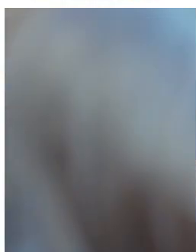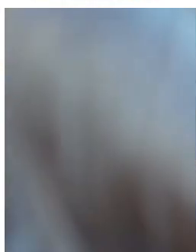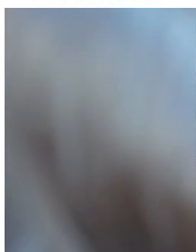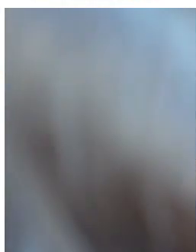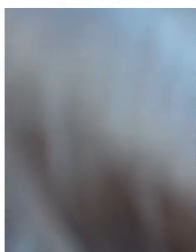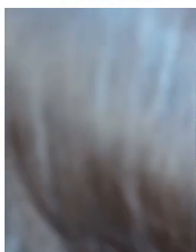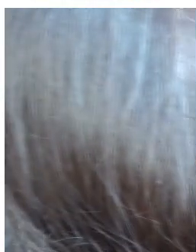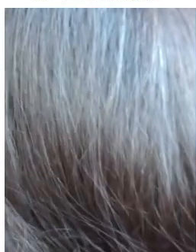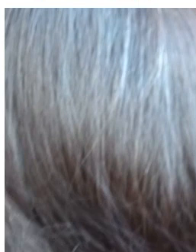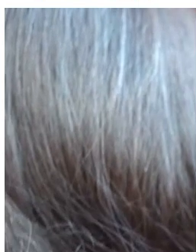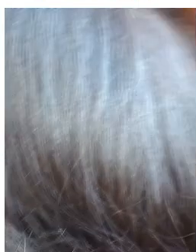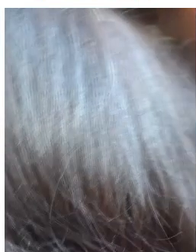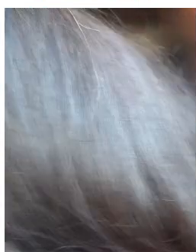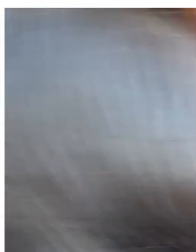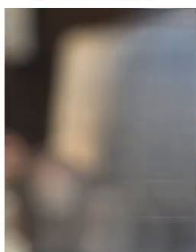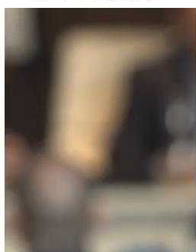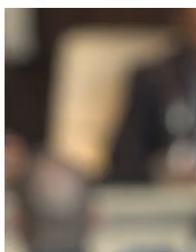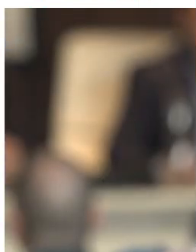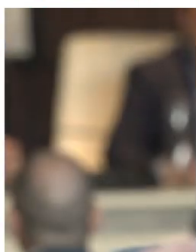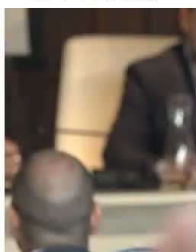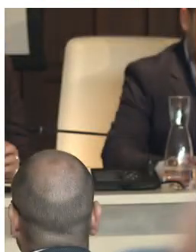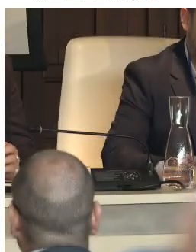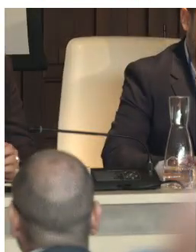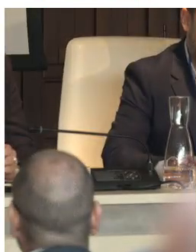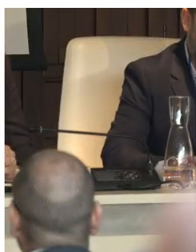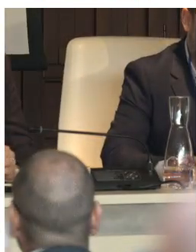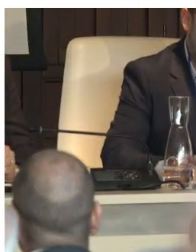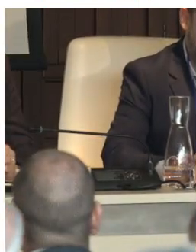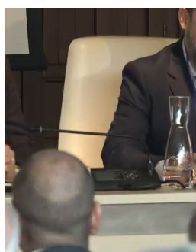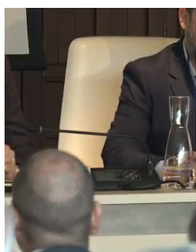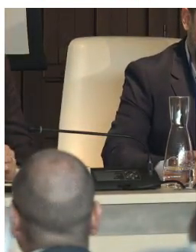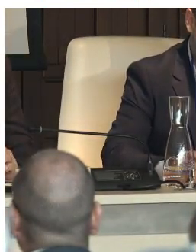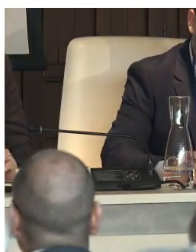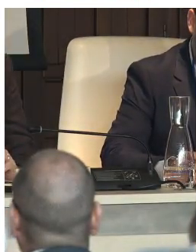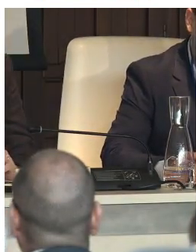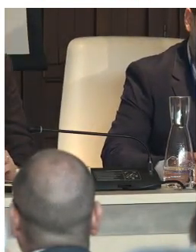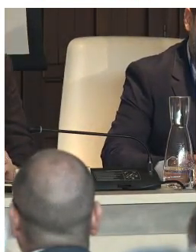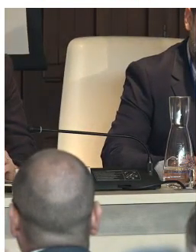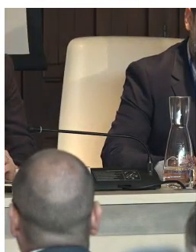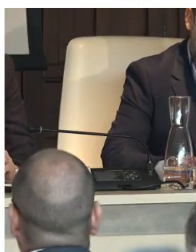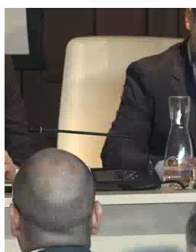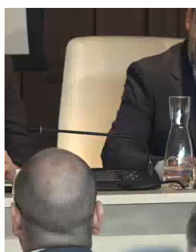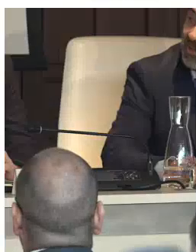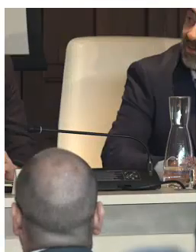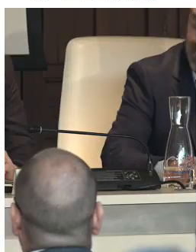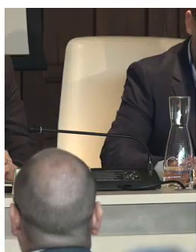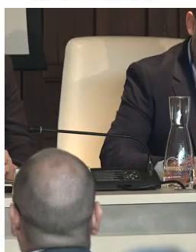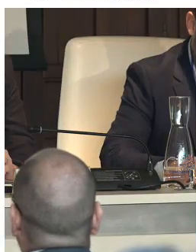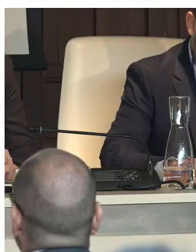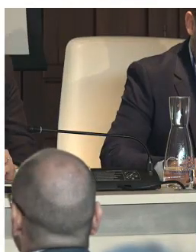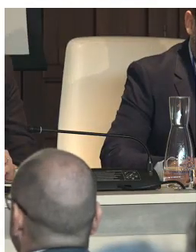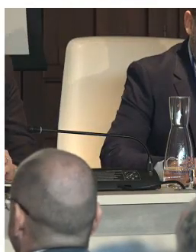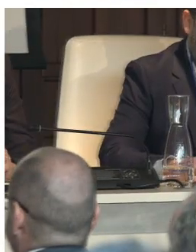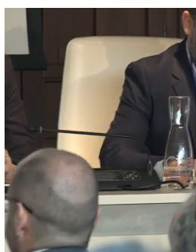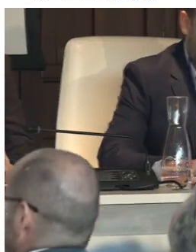Elisa de Cabo, delegada de Cultura y Patrimonio Histórico de la Junta de Andalucía, Cristina Casanueva, teniente, alcalde y delegada del Casco Histórico, Laura